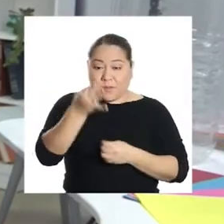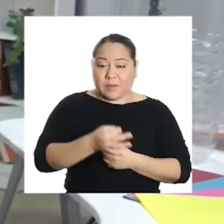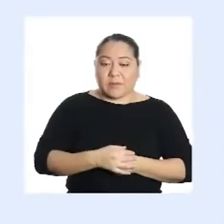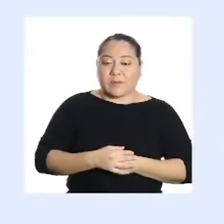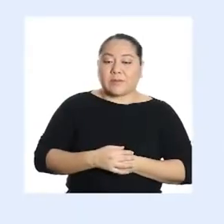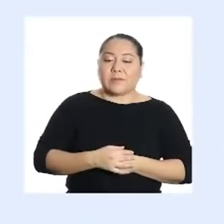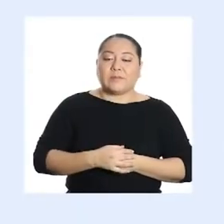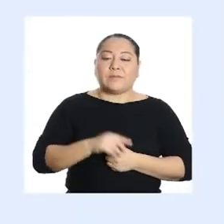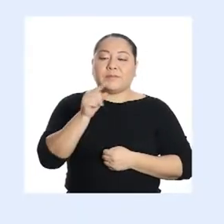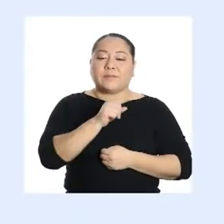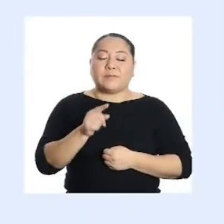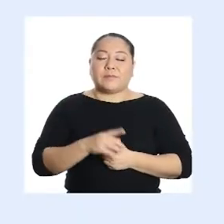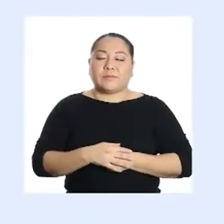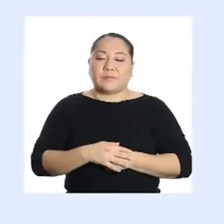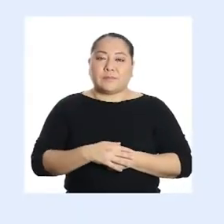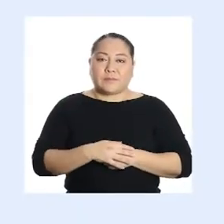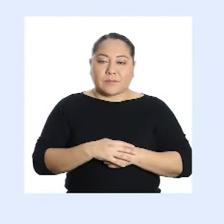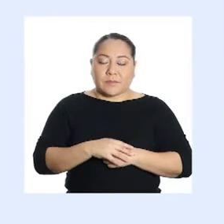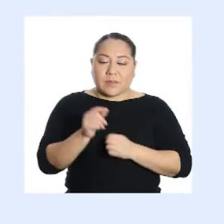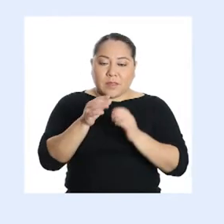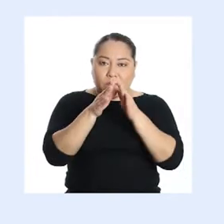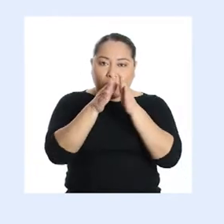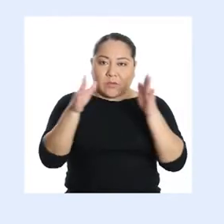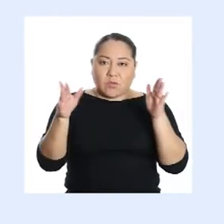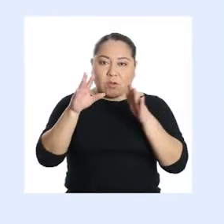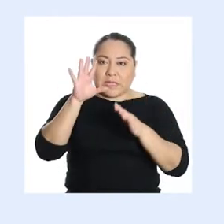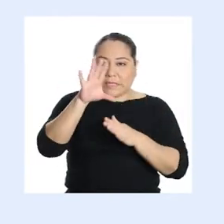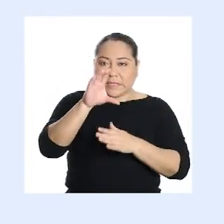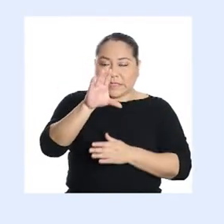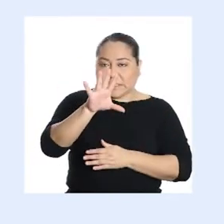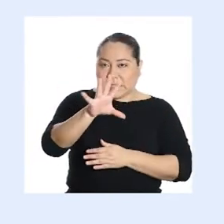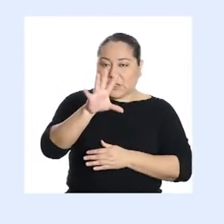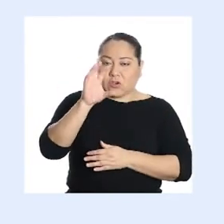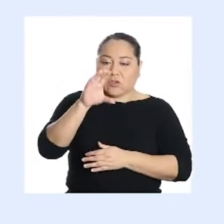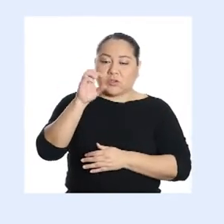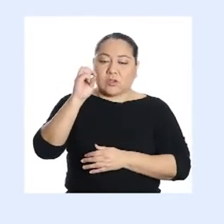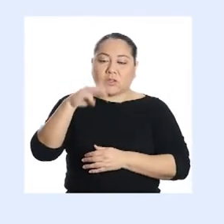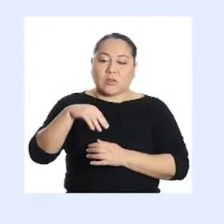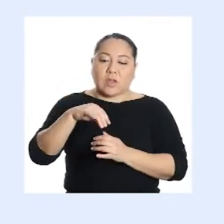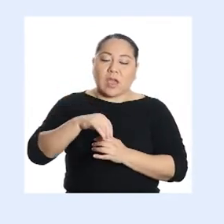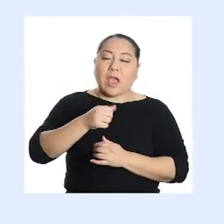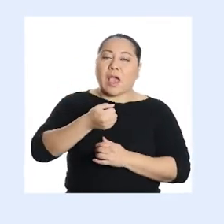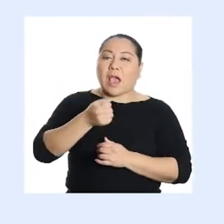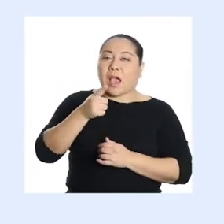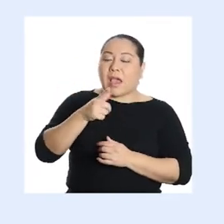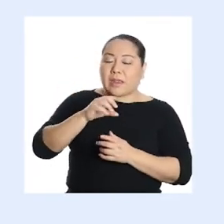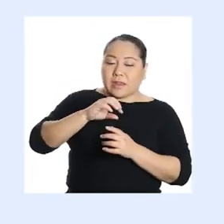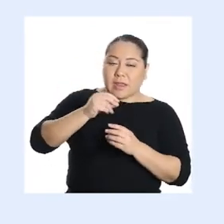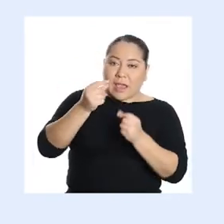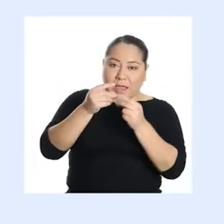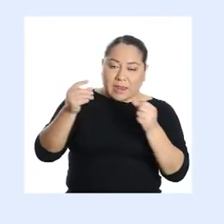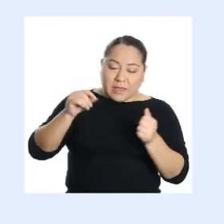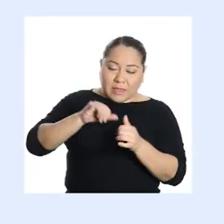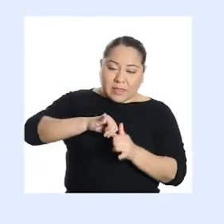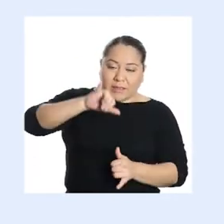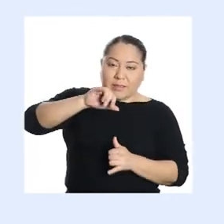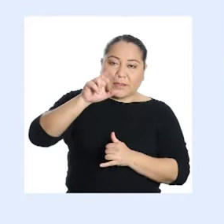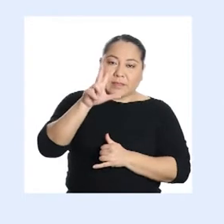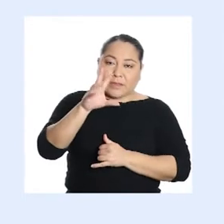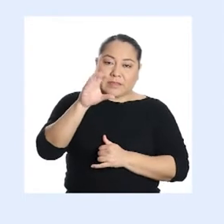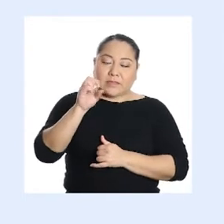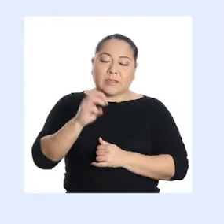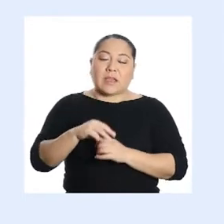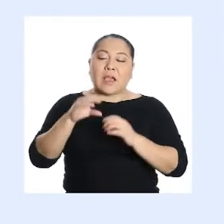¿verdad? La abertura es de 5 centímetros, la altura de la arena 3 centímetros,